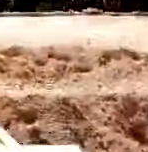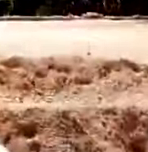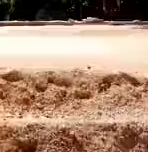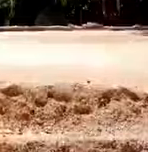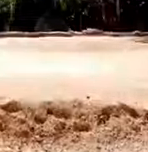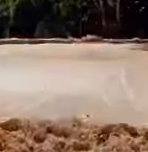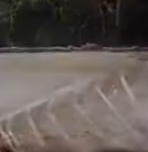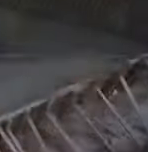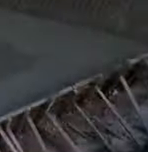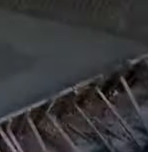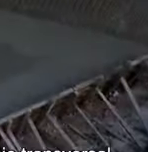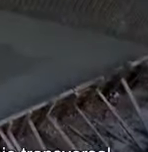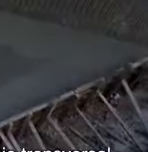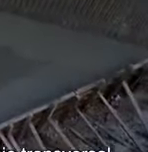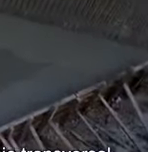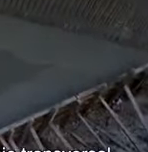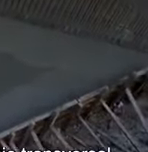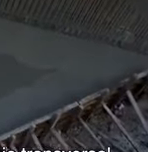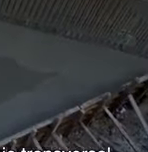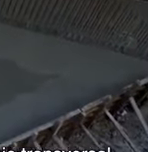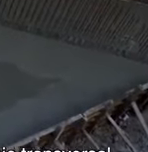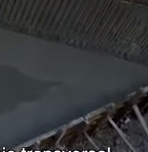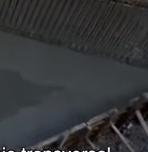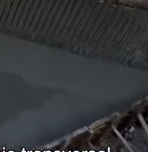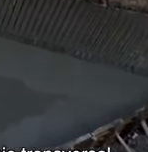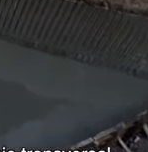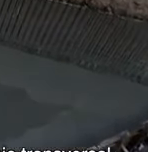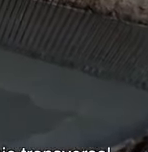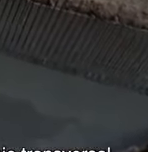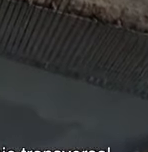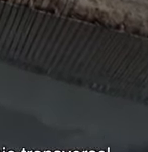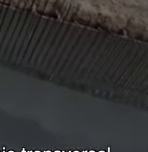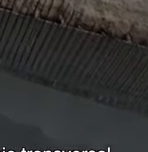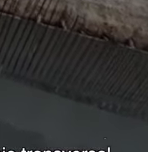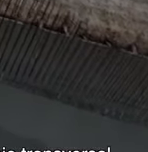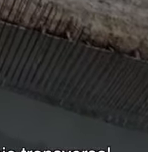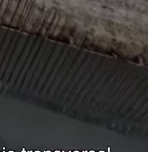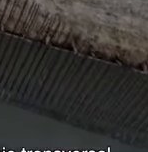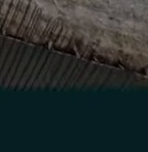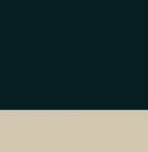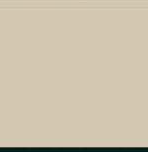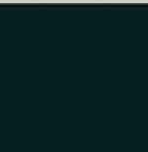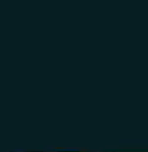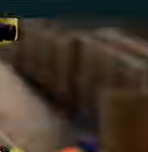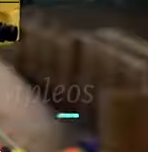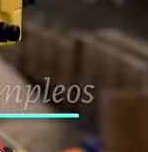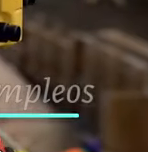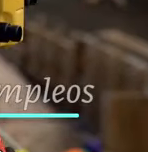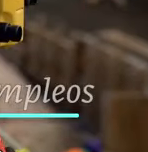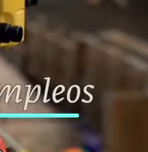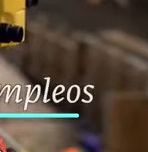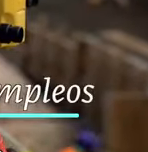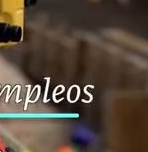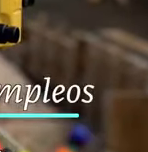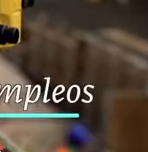Para evitar inundaciones, cada uno de estos pasos contará con obra de drenaje transversal. Ya van 90